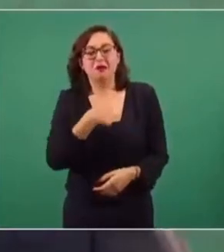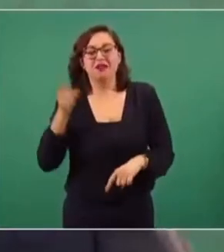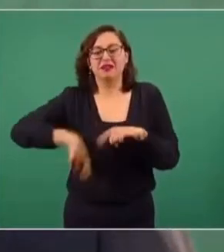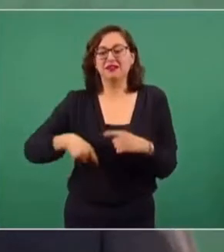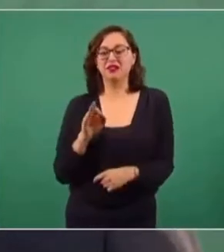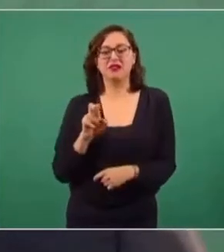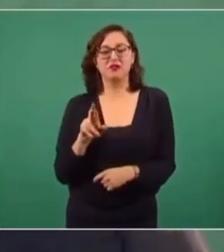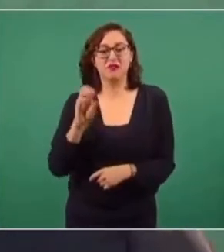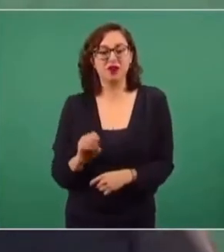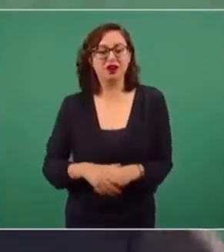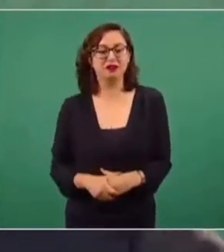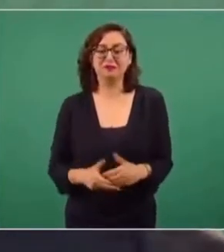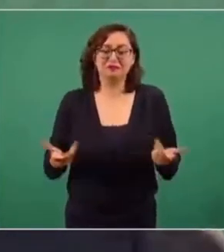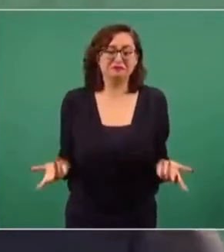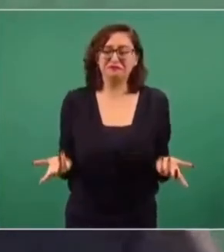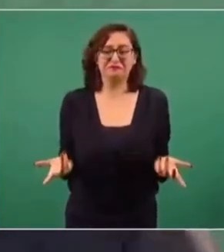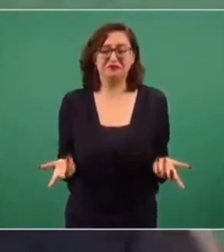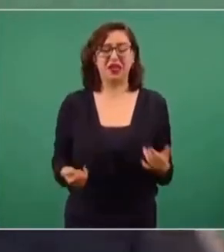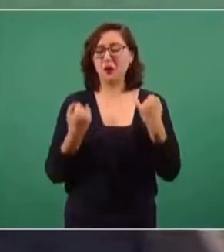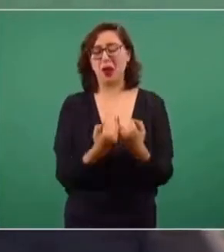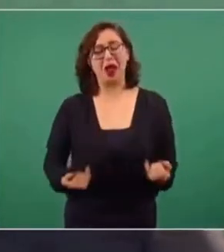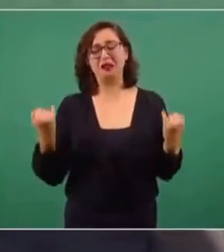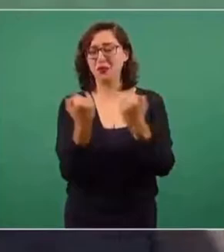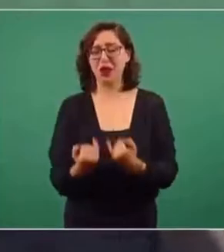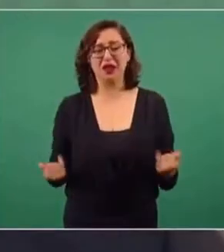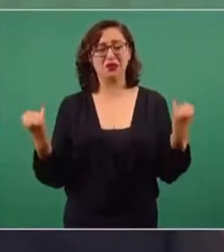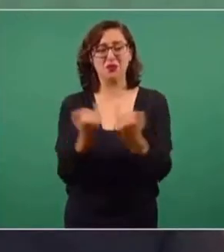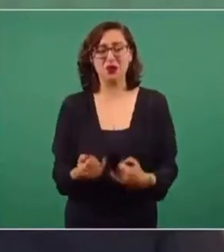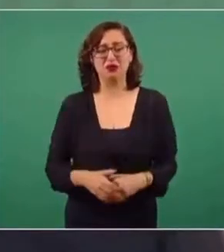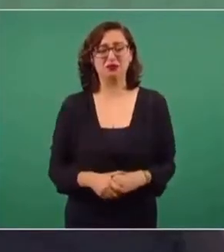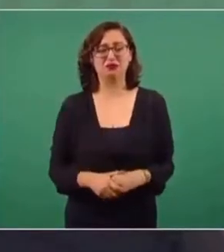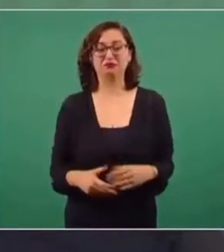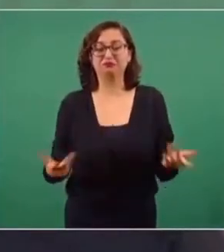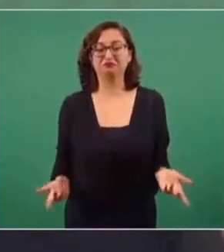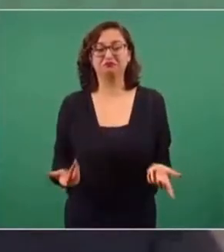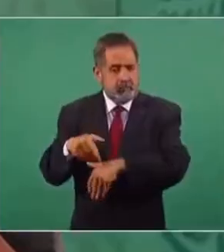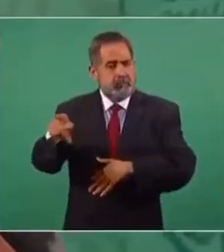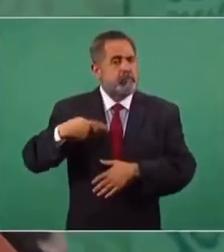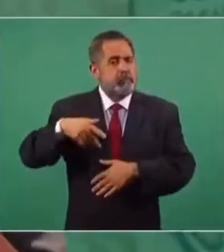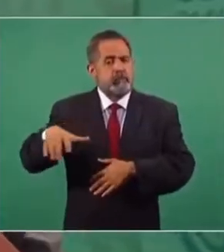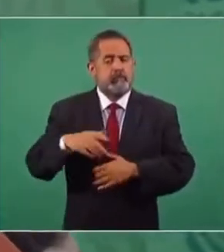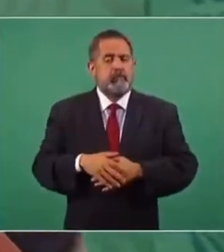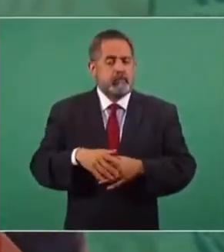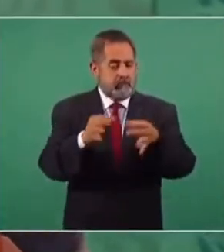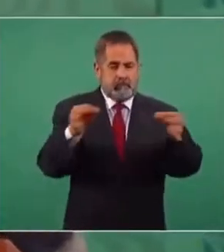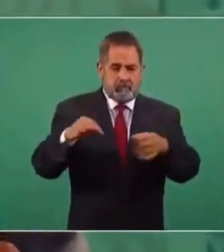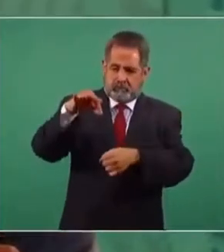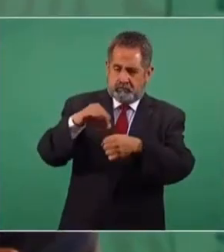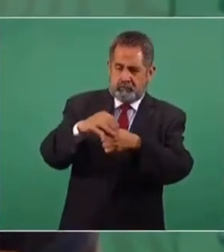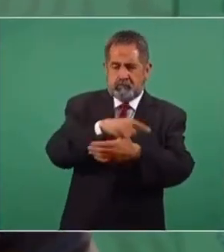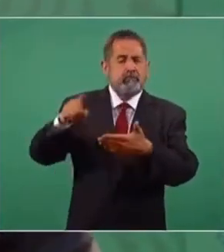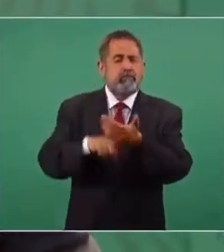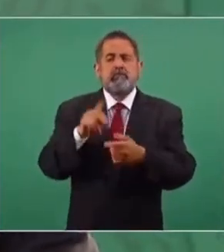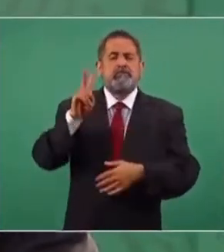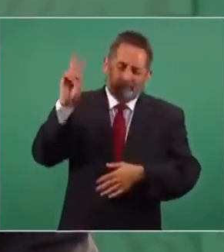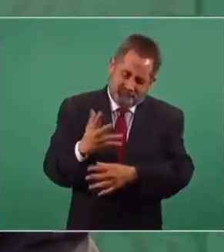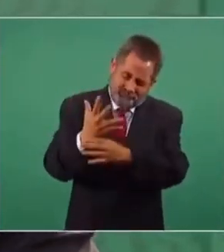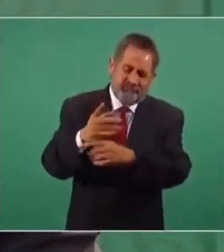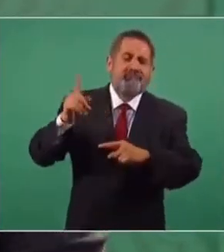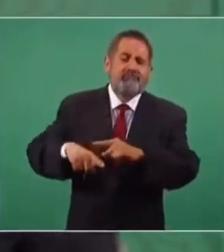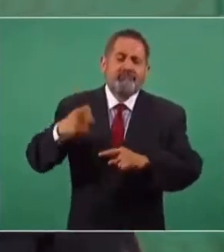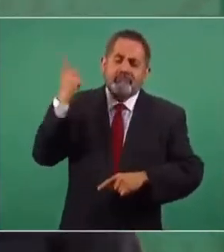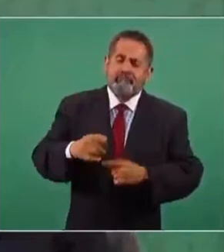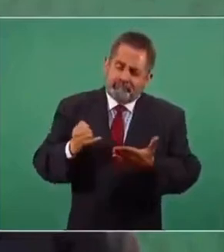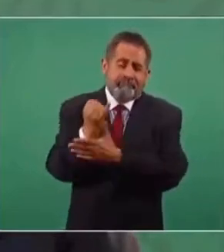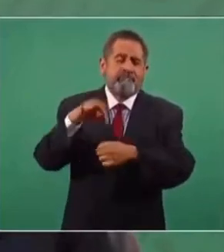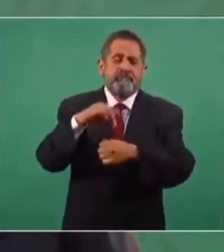guardadas las proporciones, pero es lo mismo. Desde los pinos dijeron, este no va. Sufragio efectivo es voto efectivo, que efectivamente el pueblo decida quién